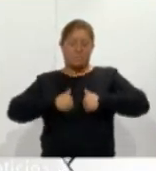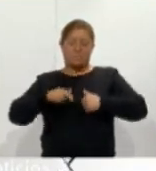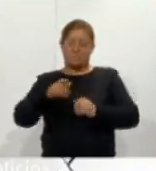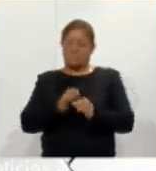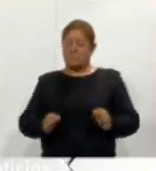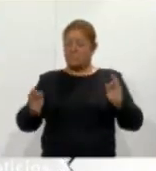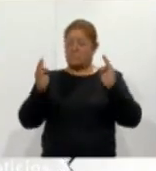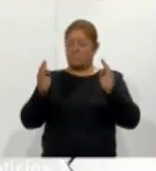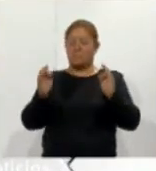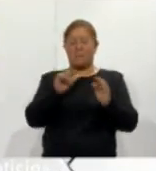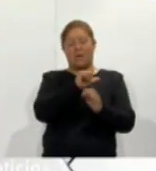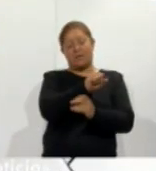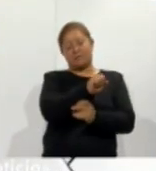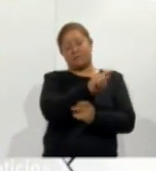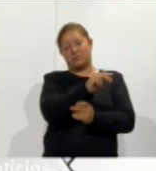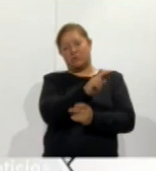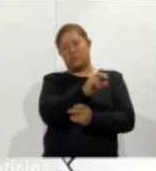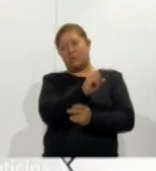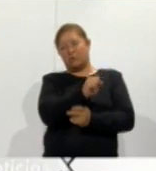Astros